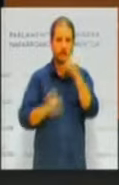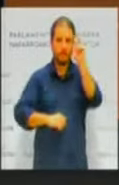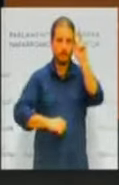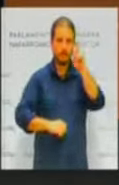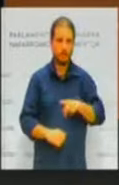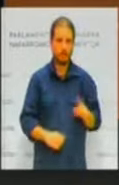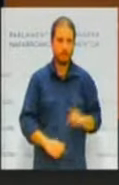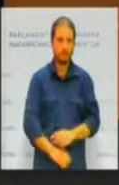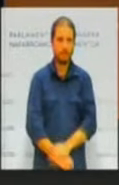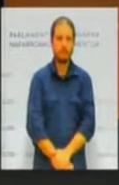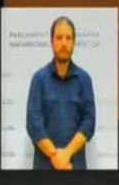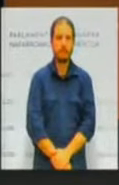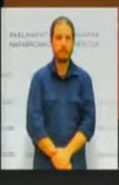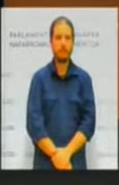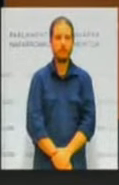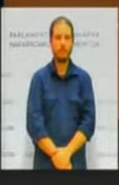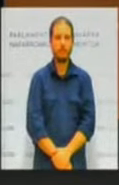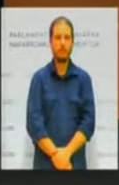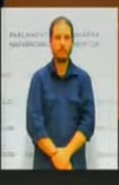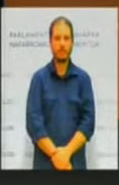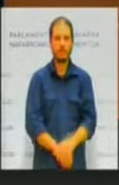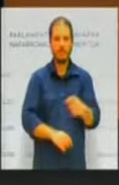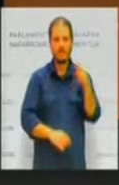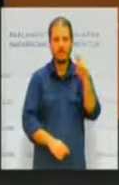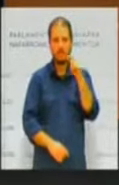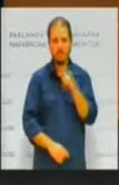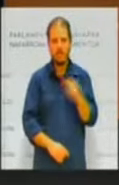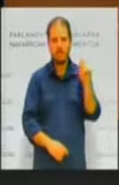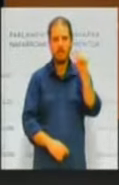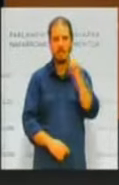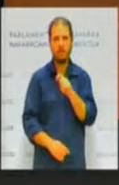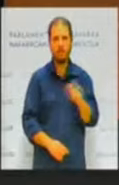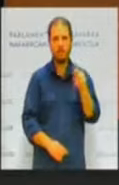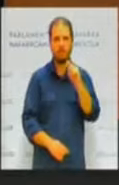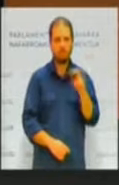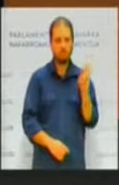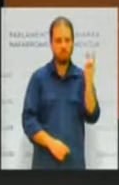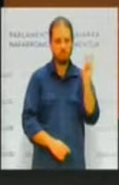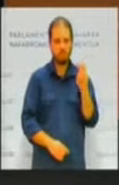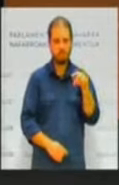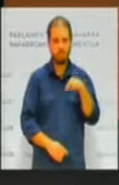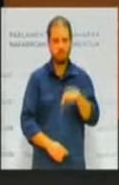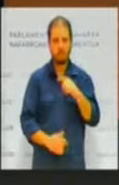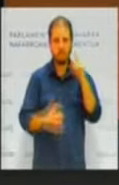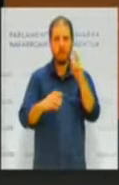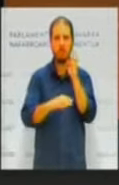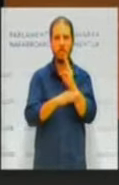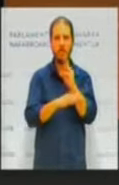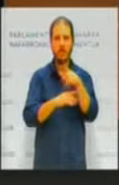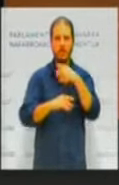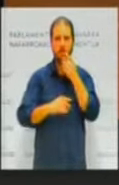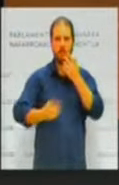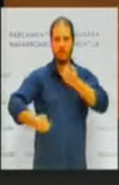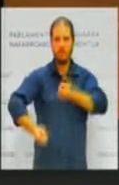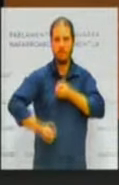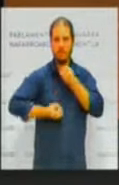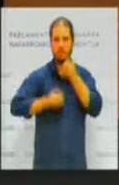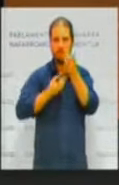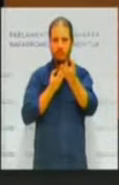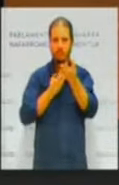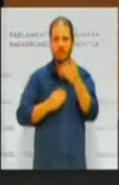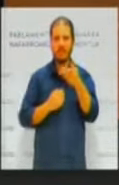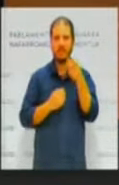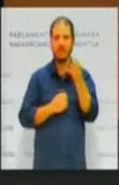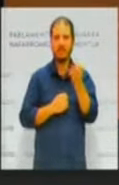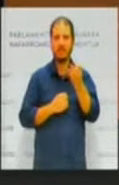Cuando se tarda en venir meses y meses a este Parlamento a una comparecencia, es también una falta